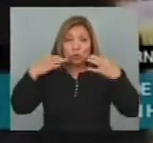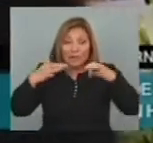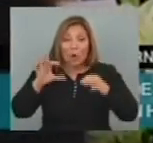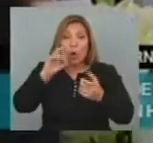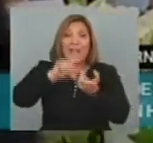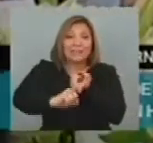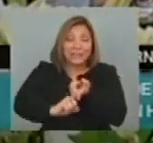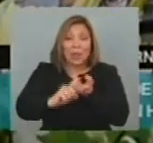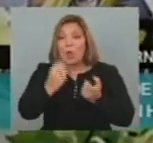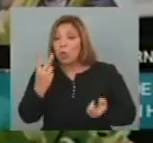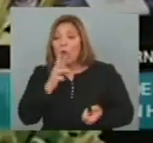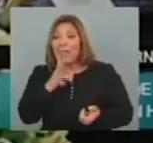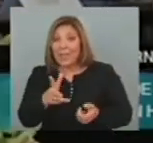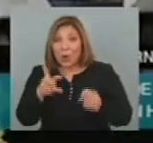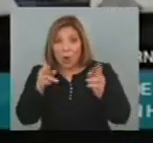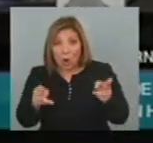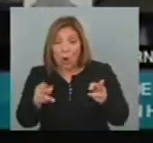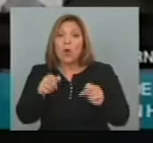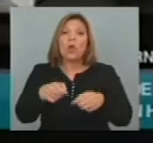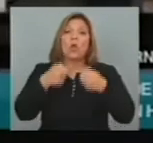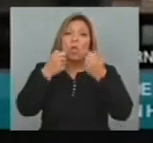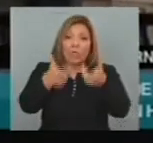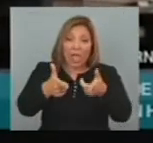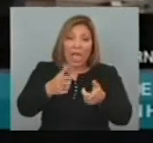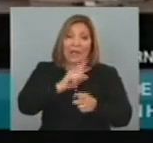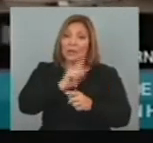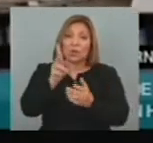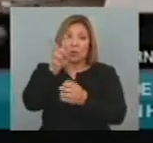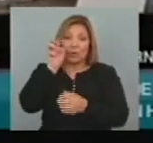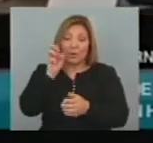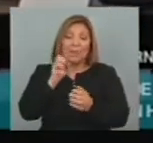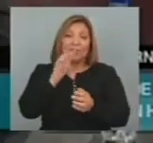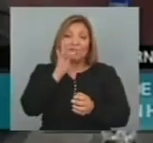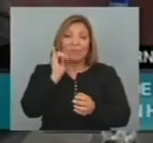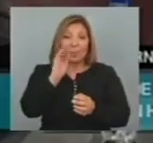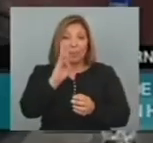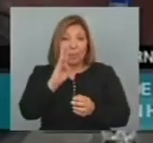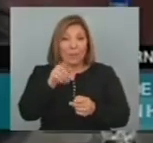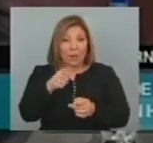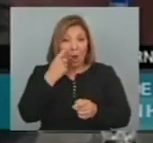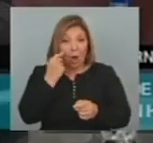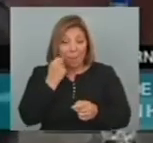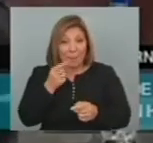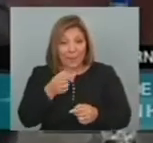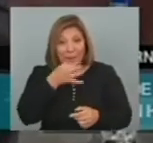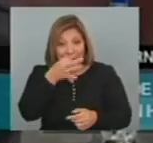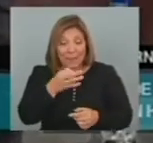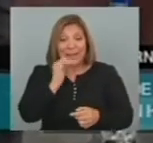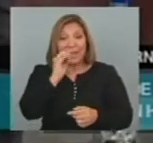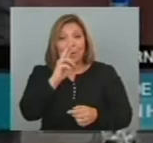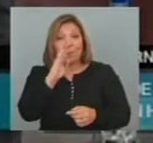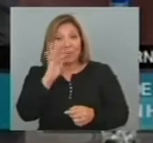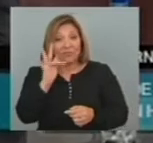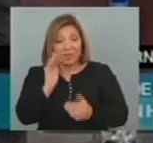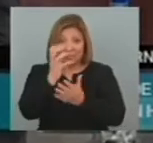casados Hasta con dos hijos Según dijo el titular Del ente recaudador De impuestos La FIP Ricardo Echegaray A su vez Los trabajadores